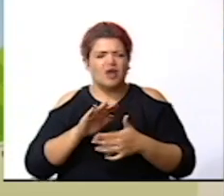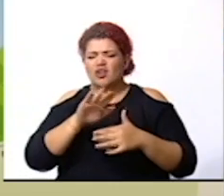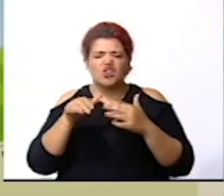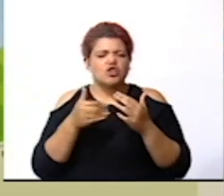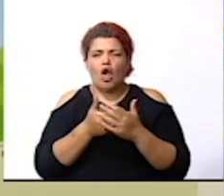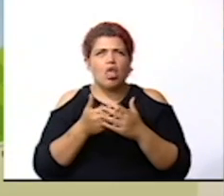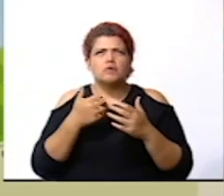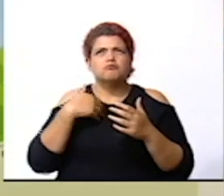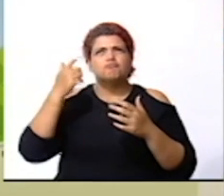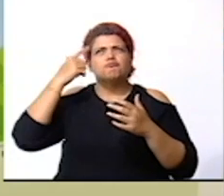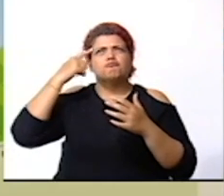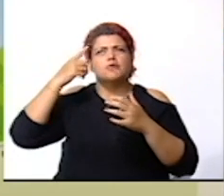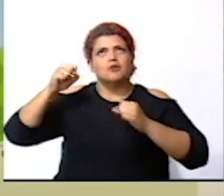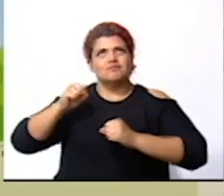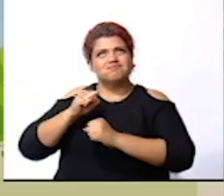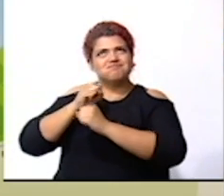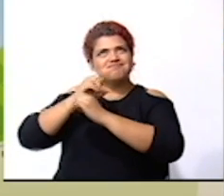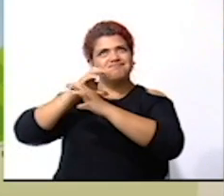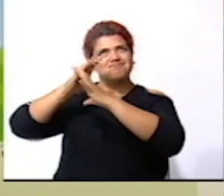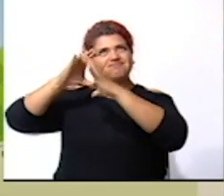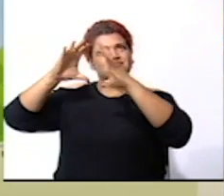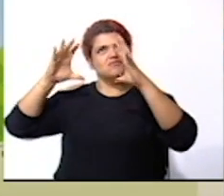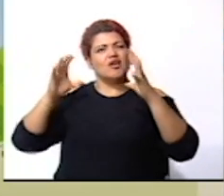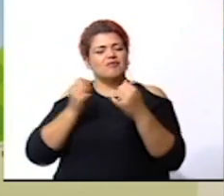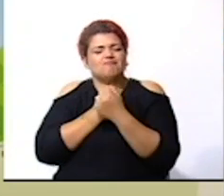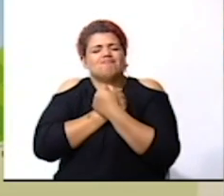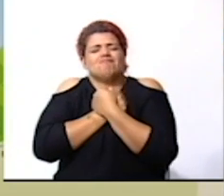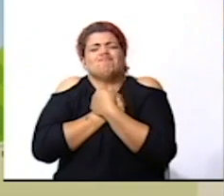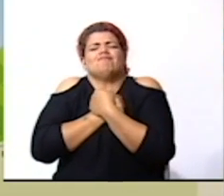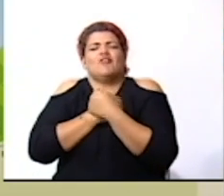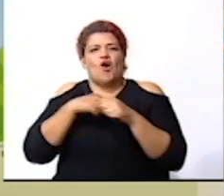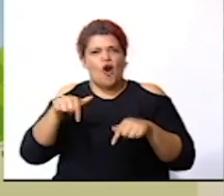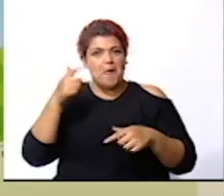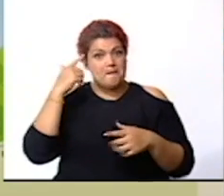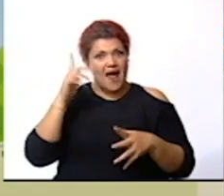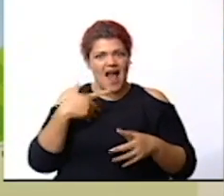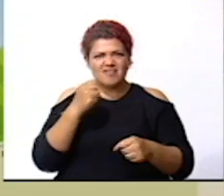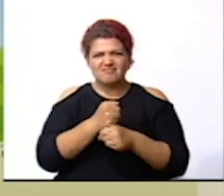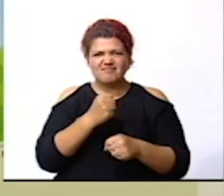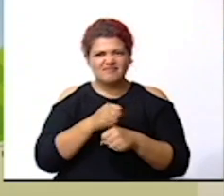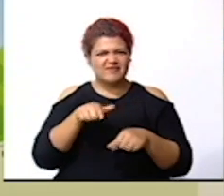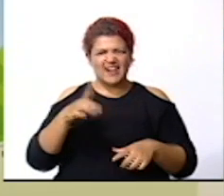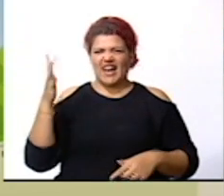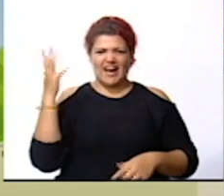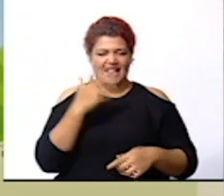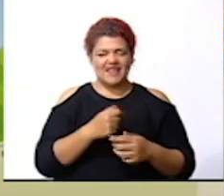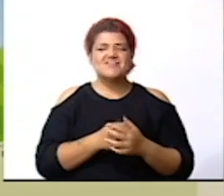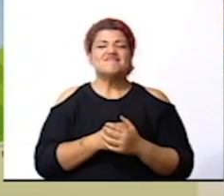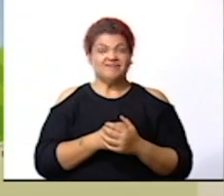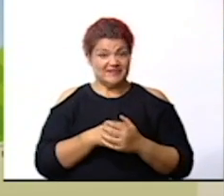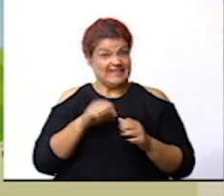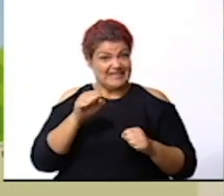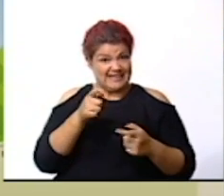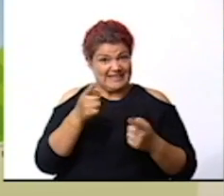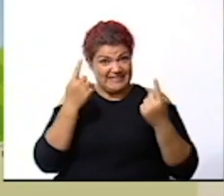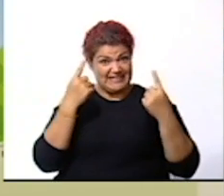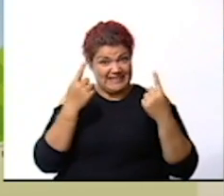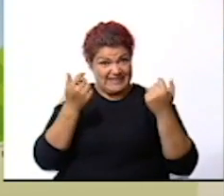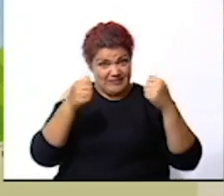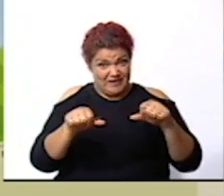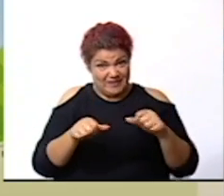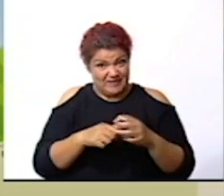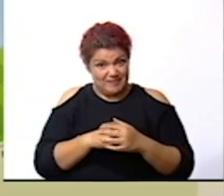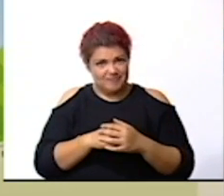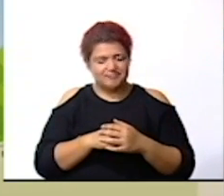la creatividad y el amor que ustedes tengan el día de hoy para que este trabajo quede muy lindo si les parece bueno